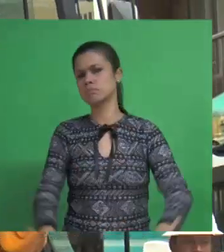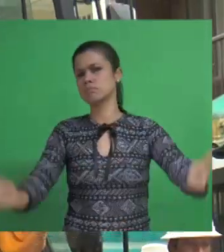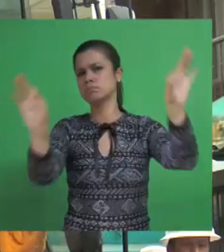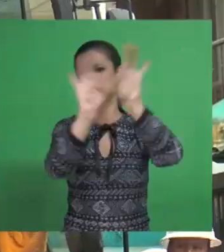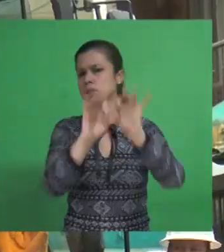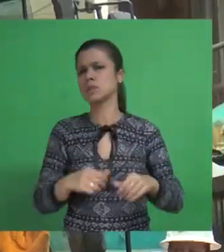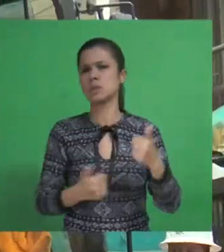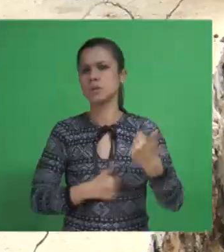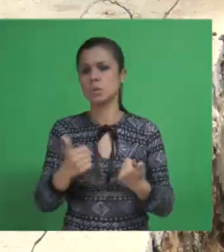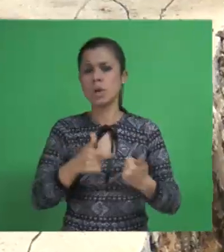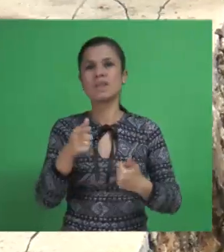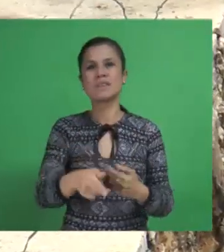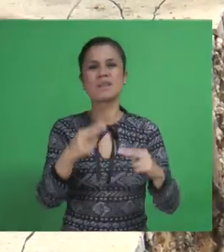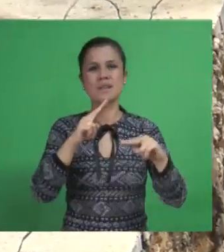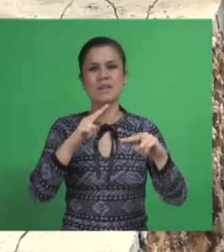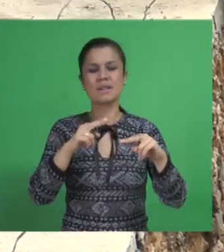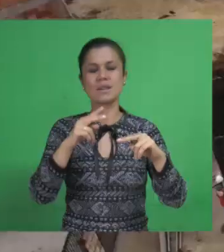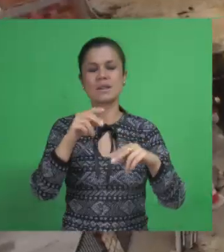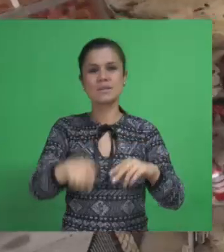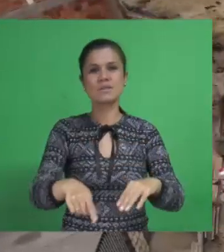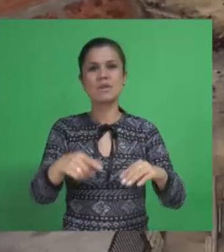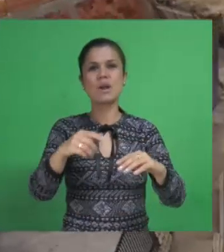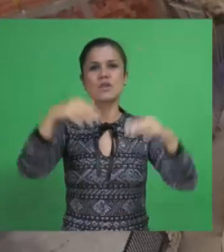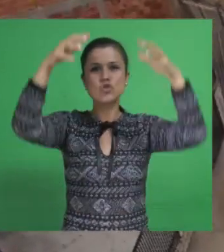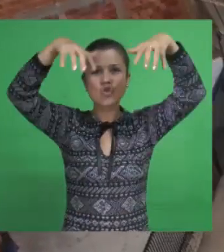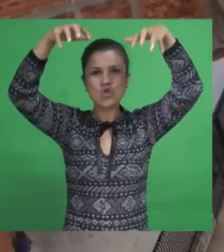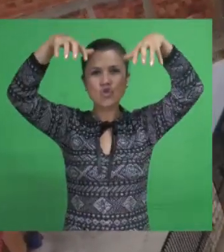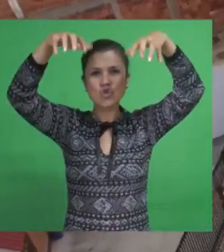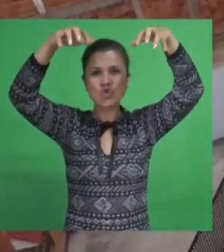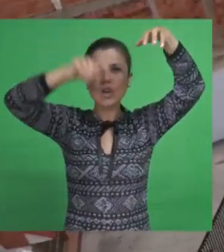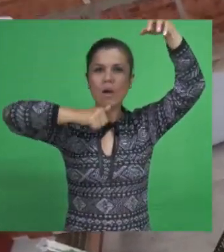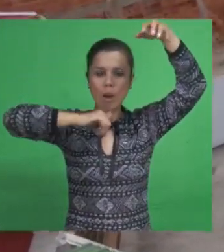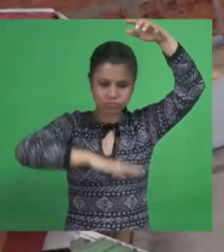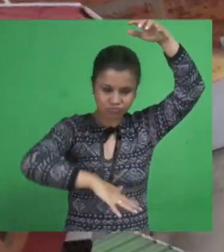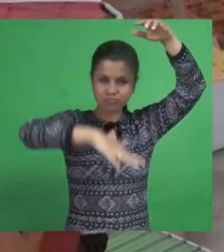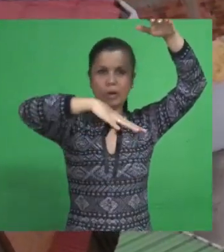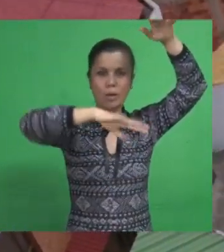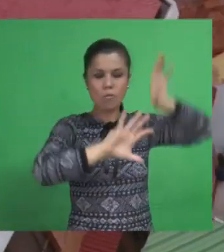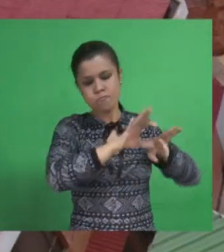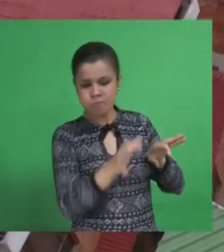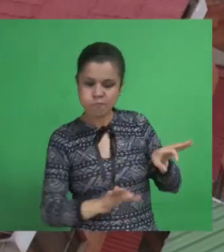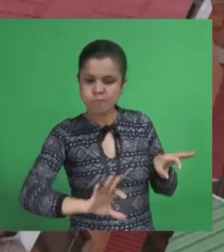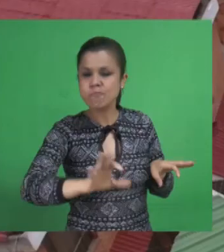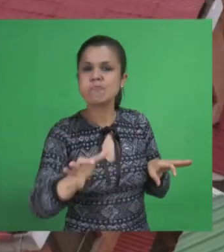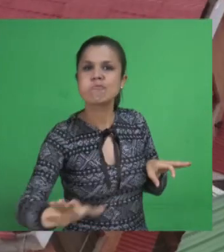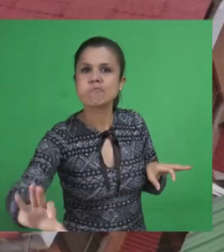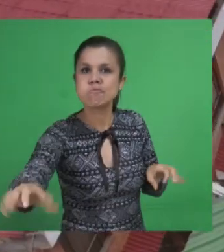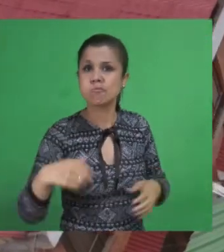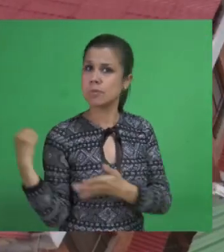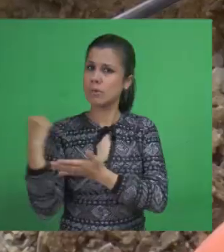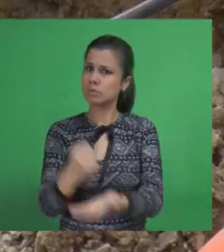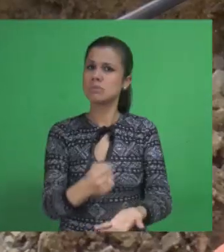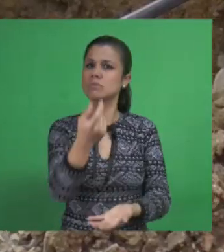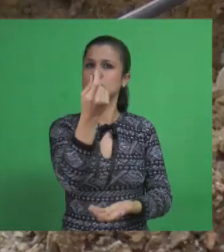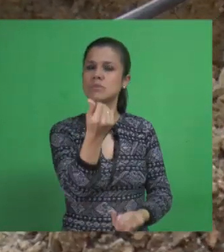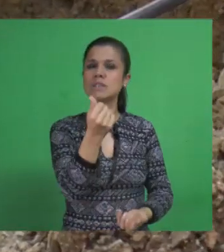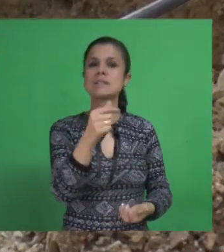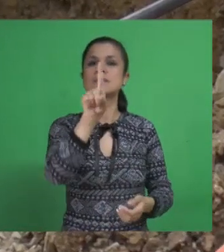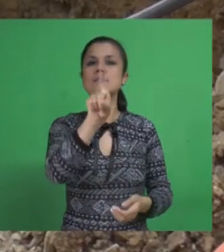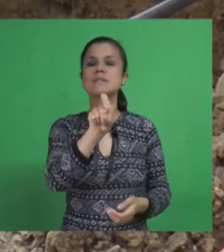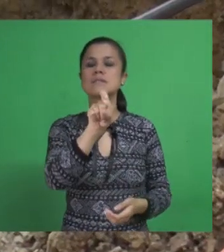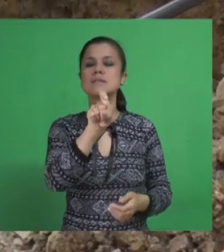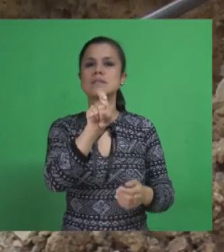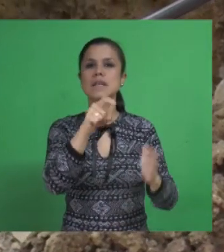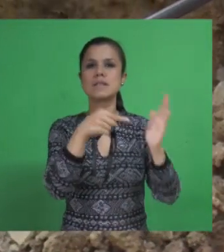Gobierno de Cundinamarca es el plan maestro del cantarellado pluvial. La obra se encuentra en ejecución y recibió recursos cercanos a los 6